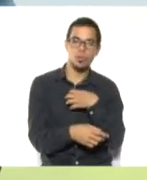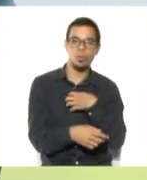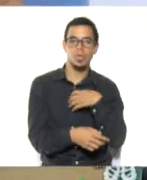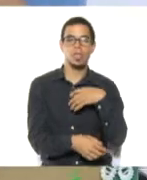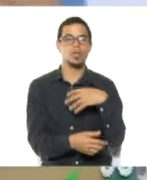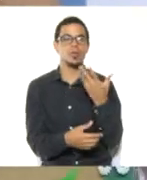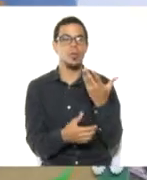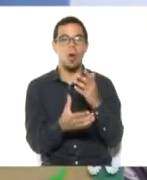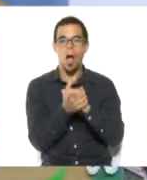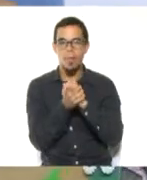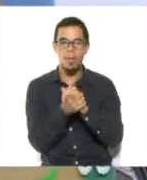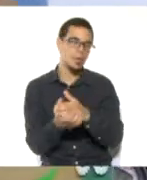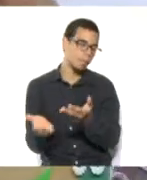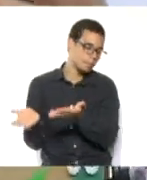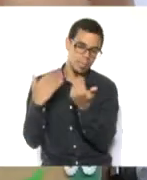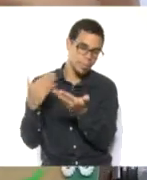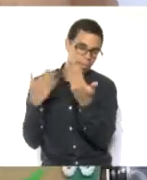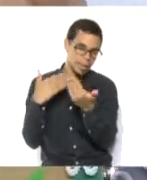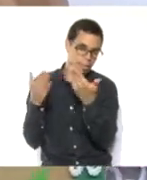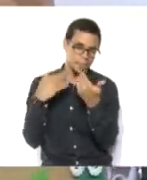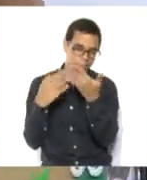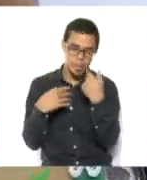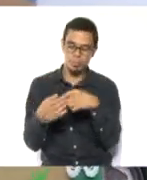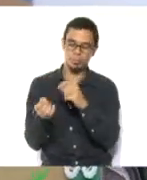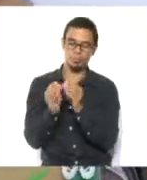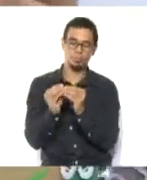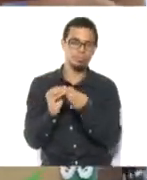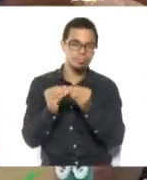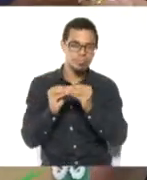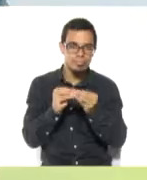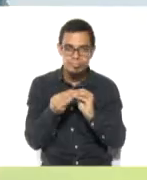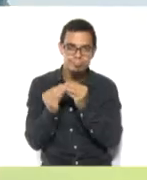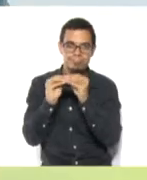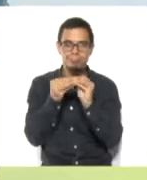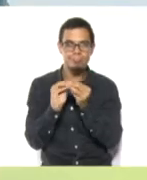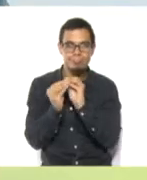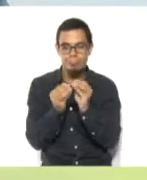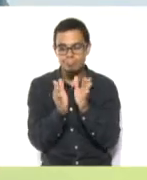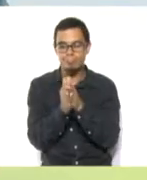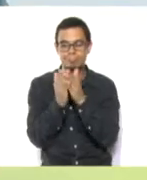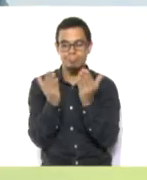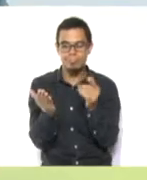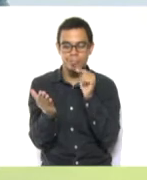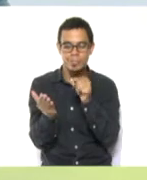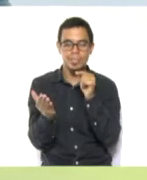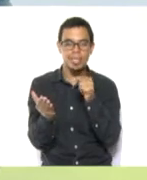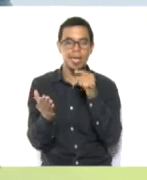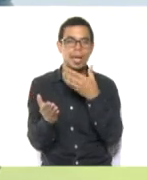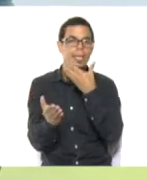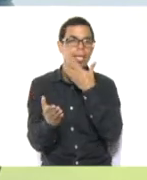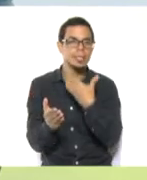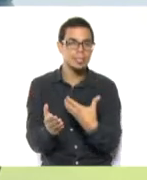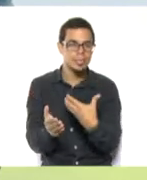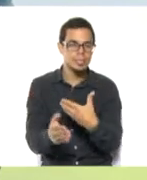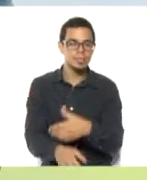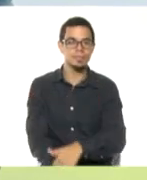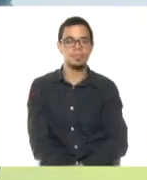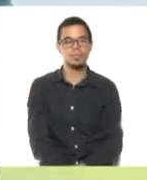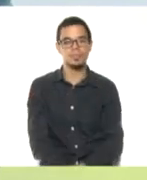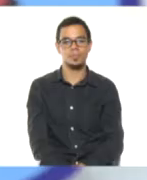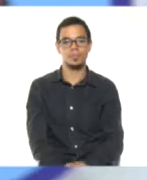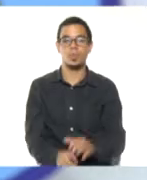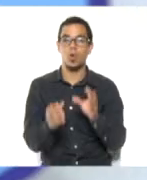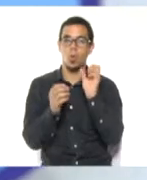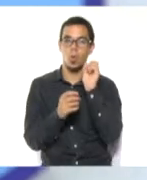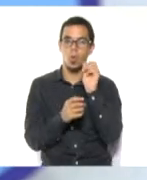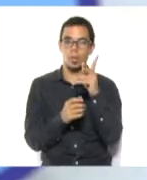Ya así nos queda para poder abrir y cerrar. Vamos a proceder a decorar la parte frontal